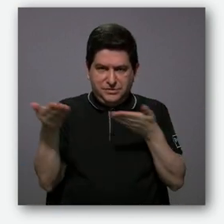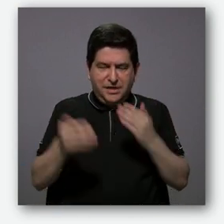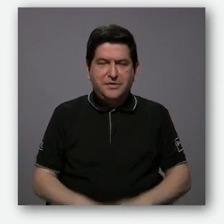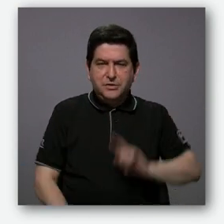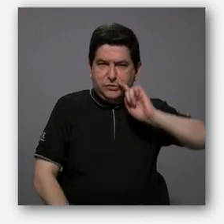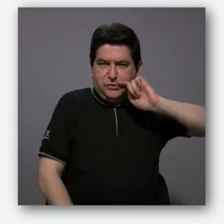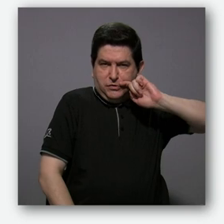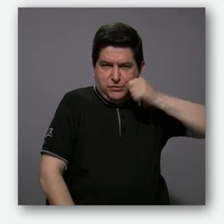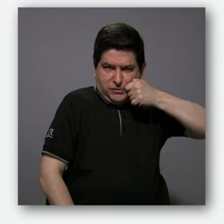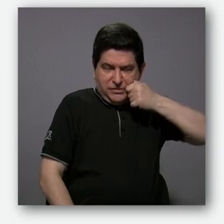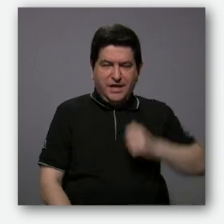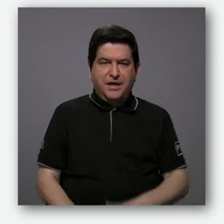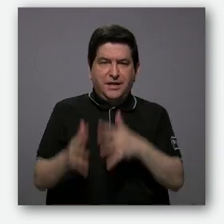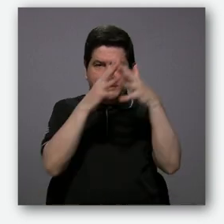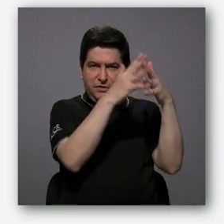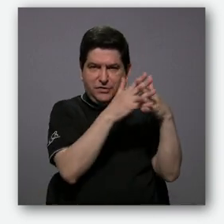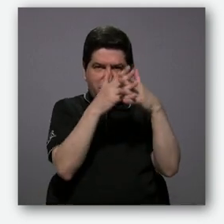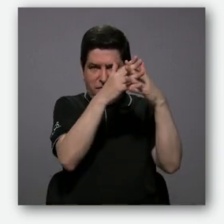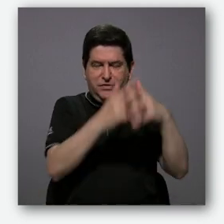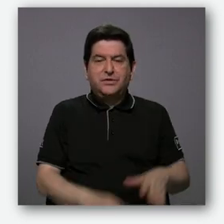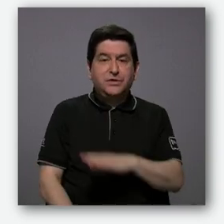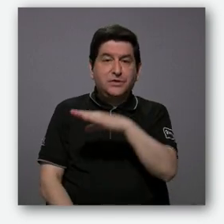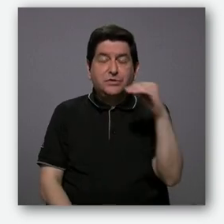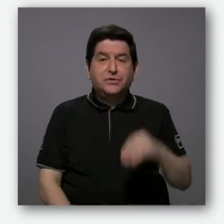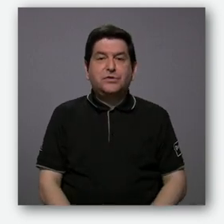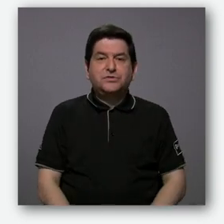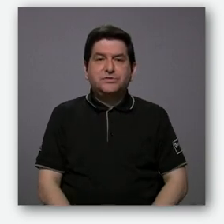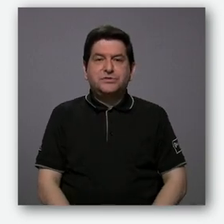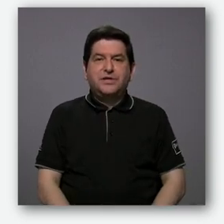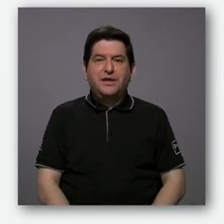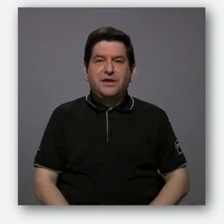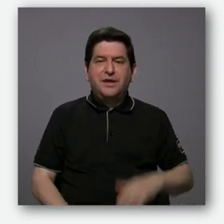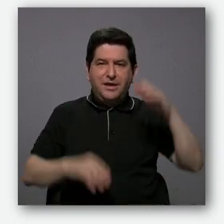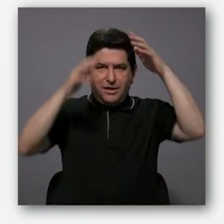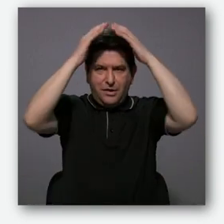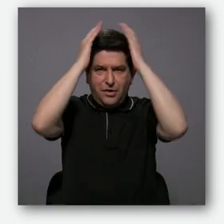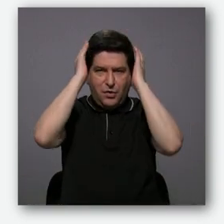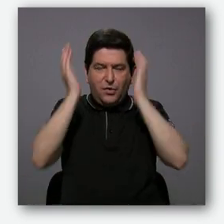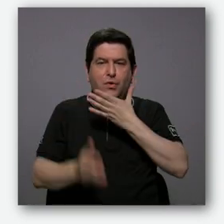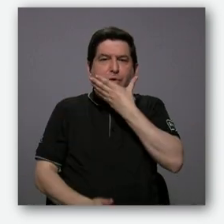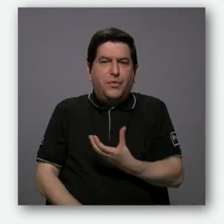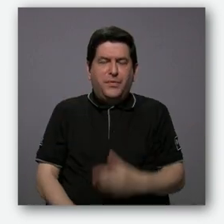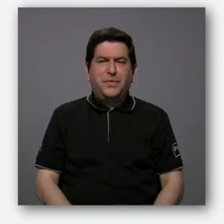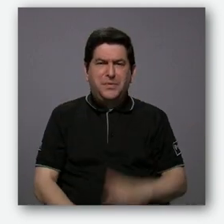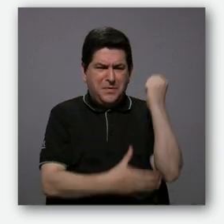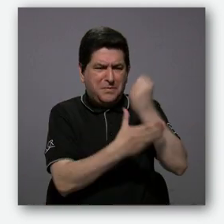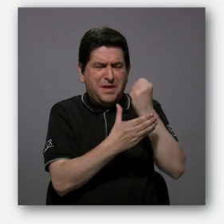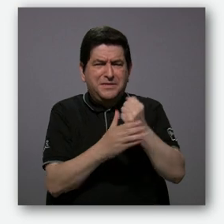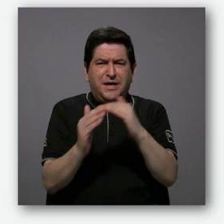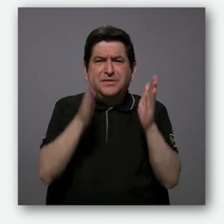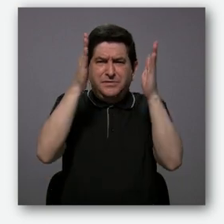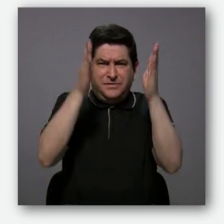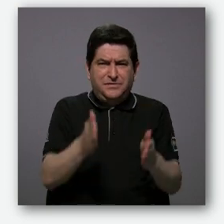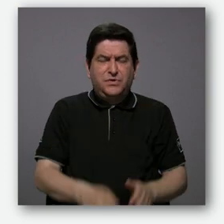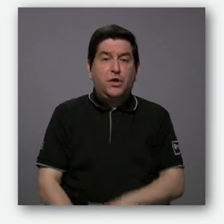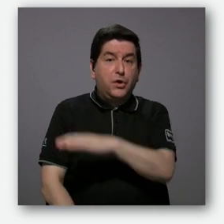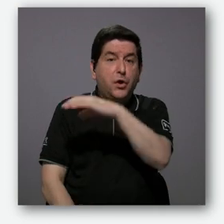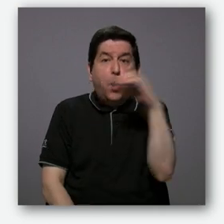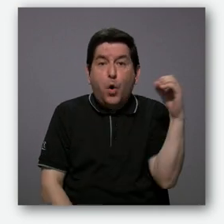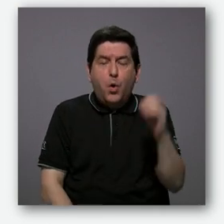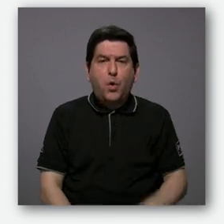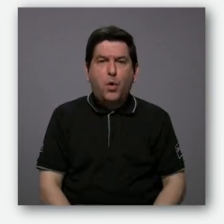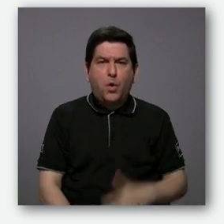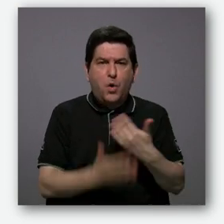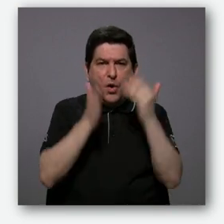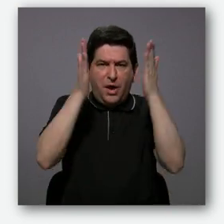secretos estadounidenses y los talibanes, matanzas de civiles o que a